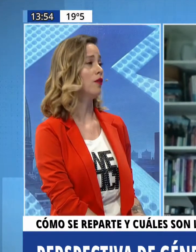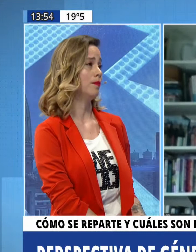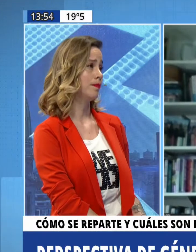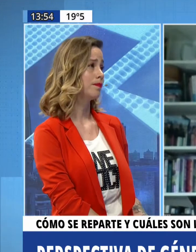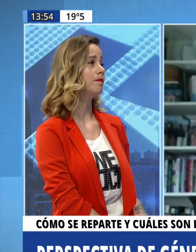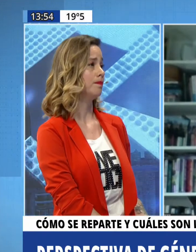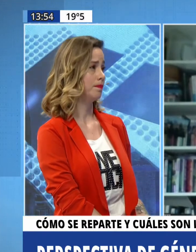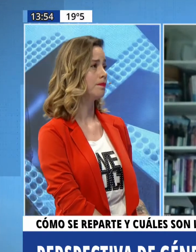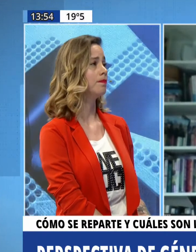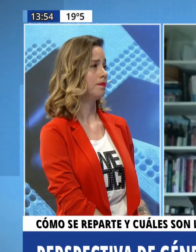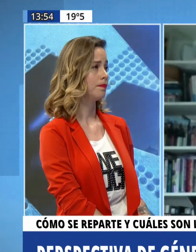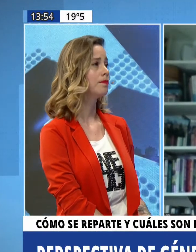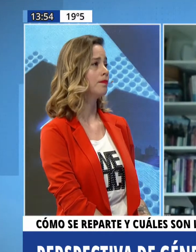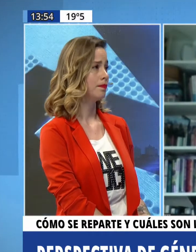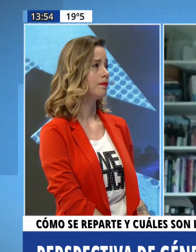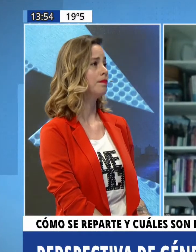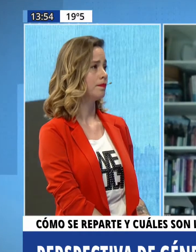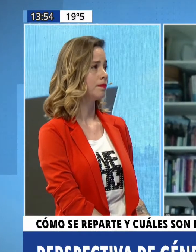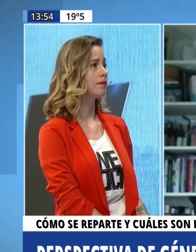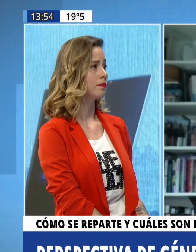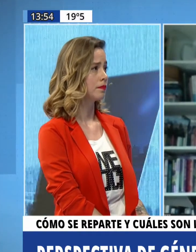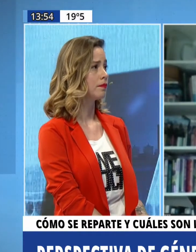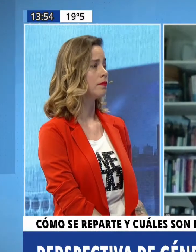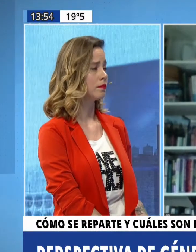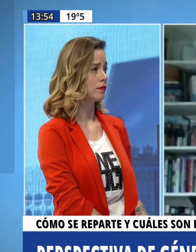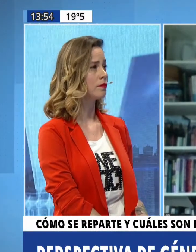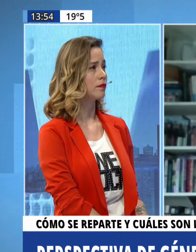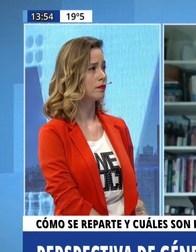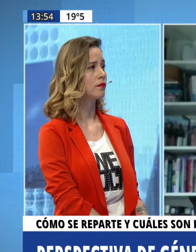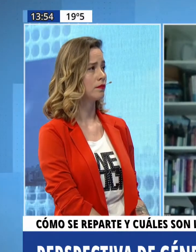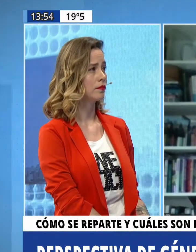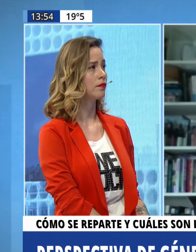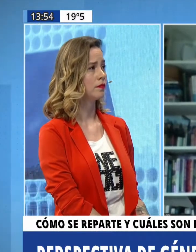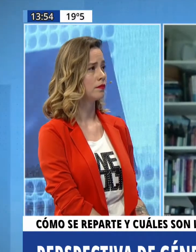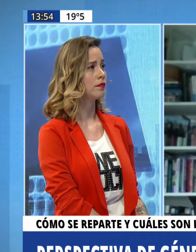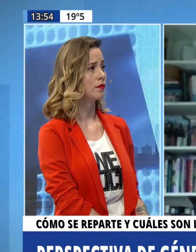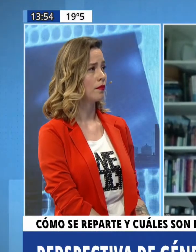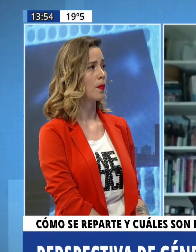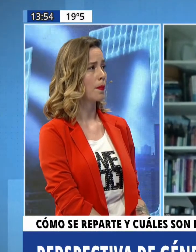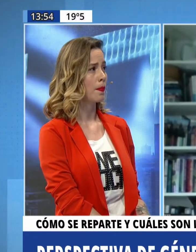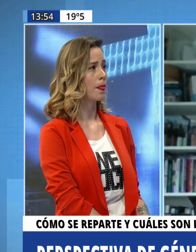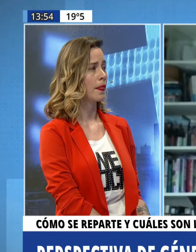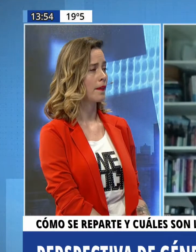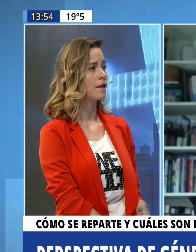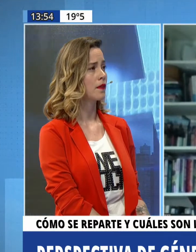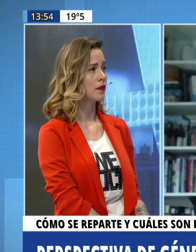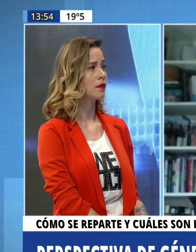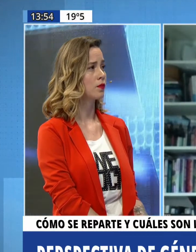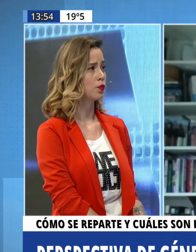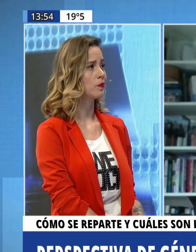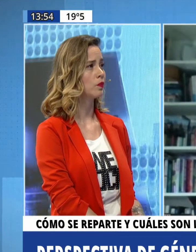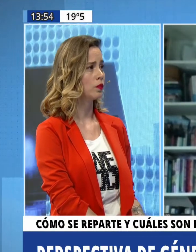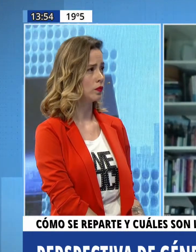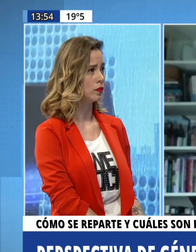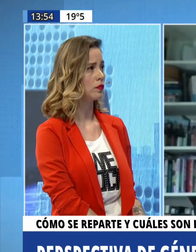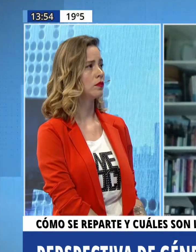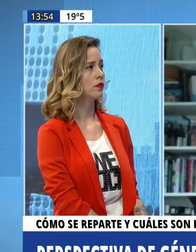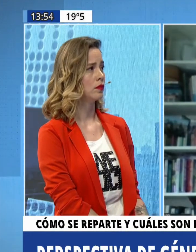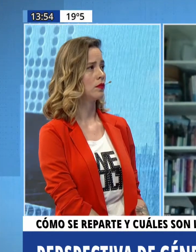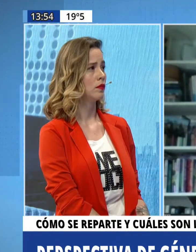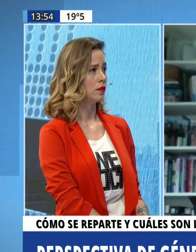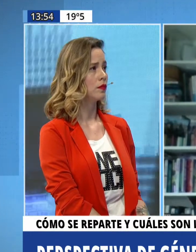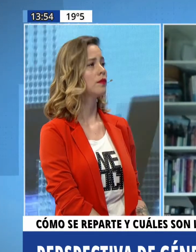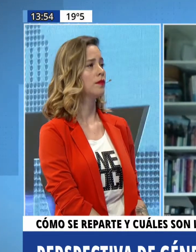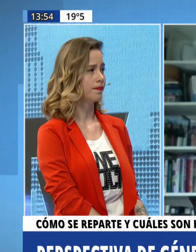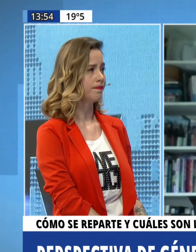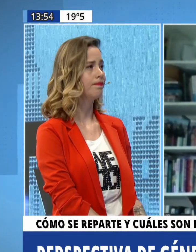de Mujeres Géneros y Diversidad y esto es muy importante porque bueno de alguna forma es el organismo rector de las